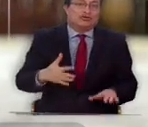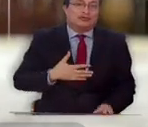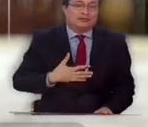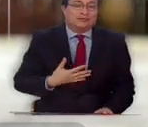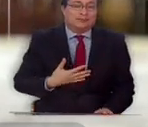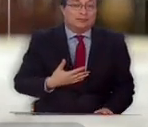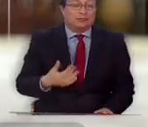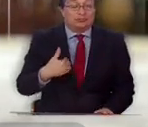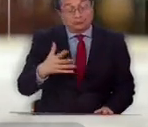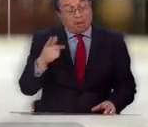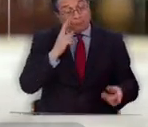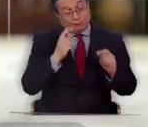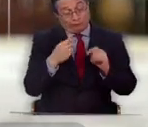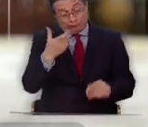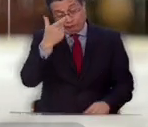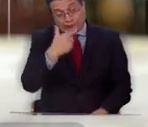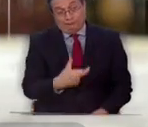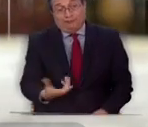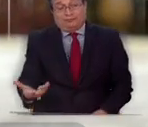Así que yo corro riesgo.